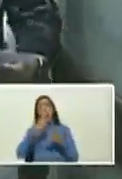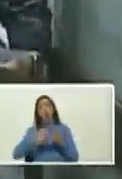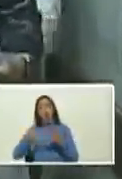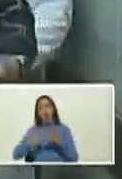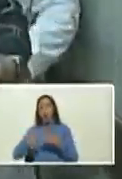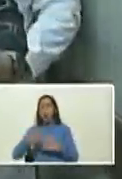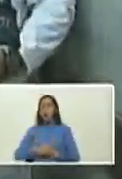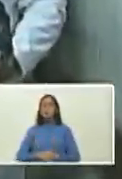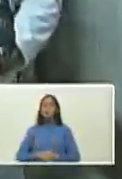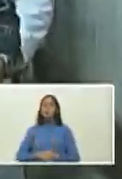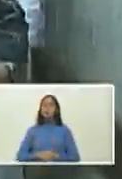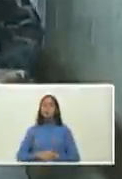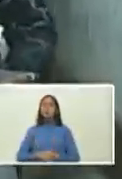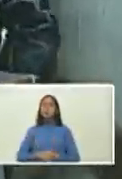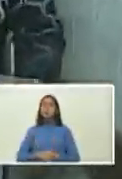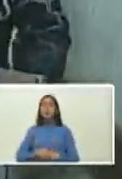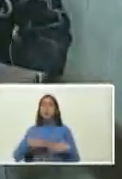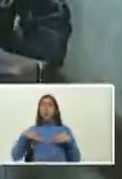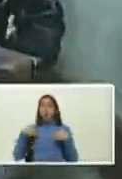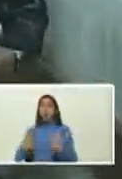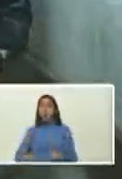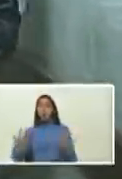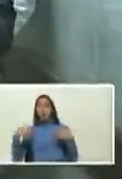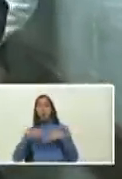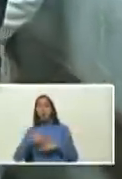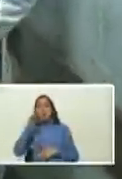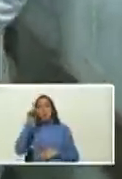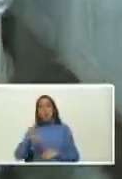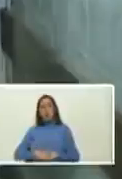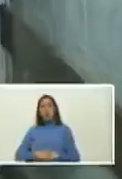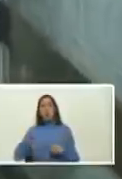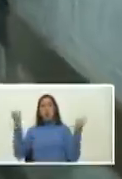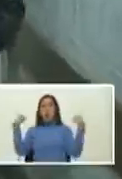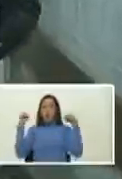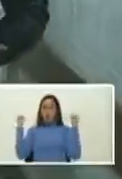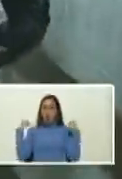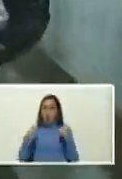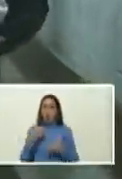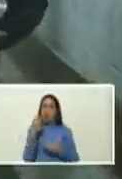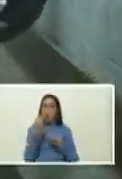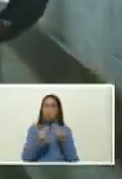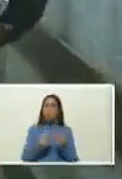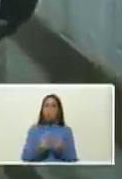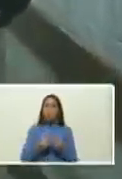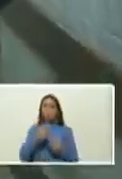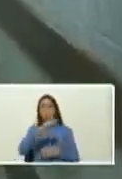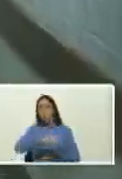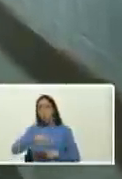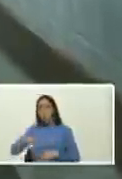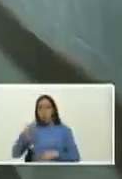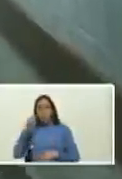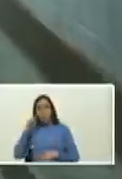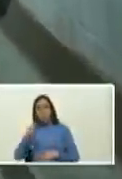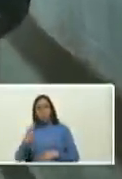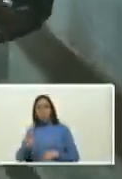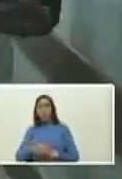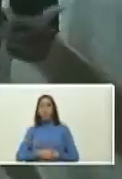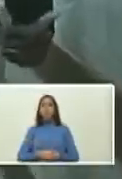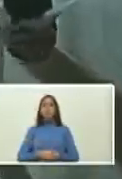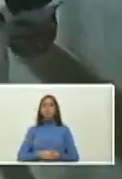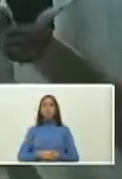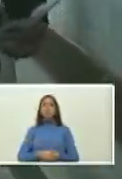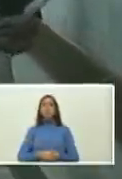nuestro pueblo como es la medicina interna la terapia intensiva aquí también vemos a los niños y niñas un centro de salud pues